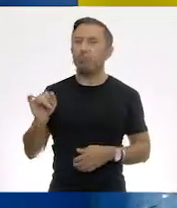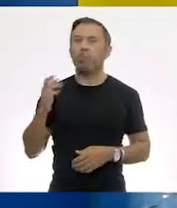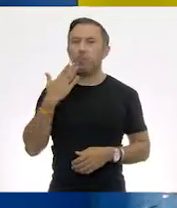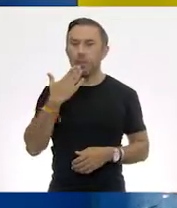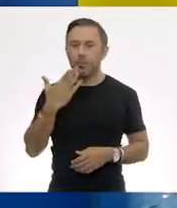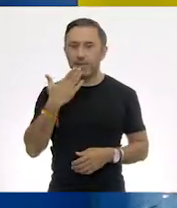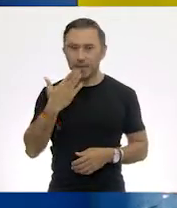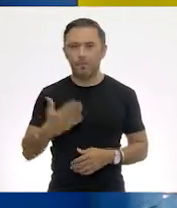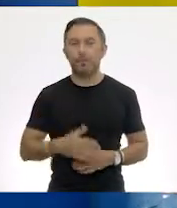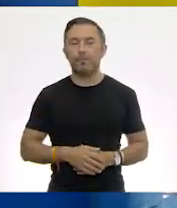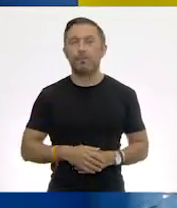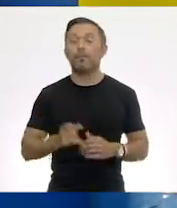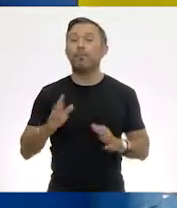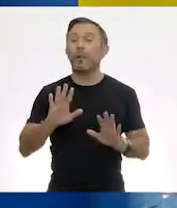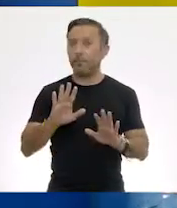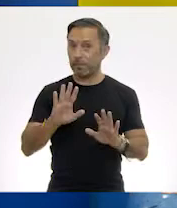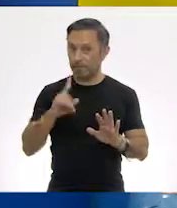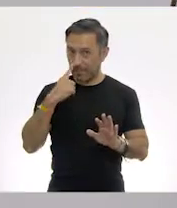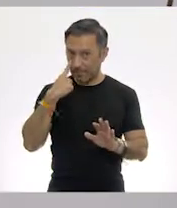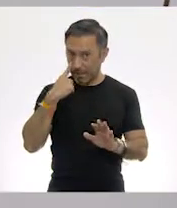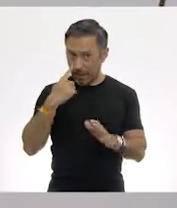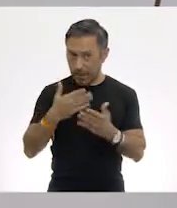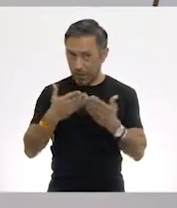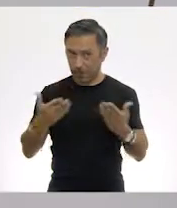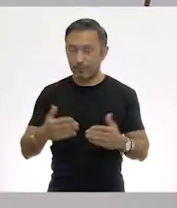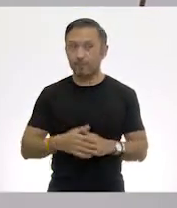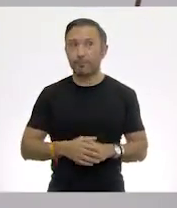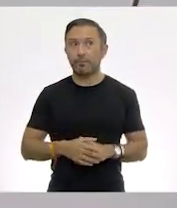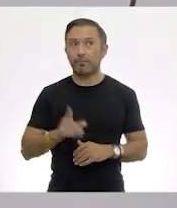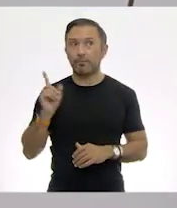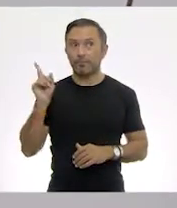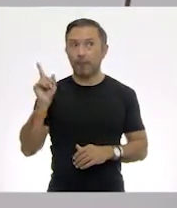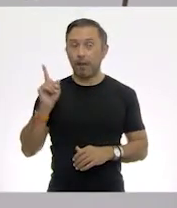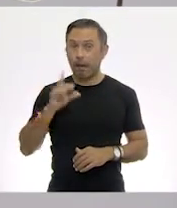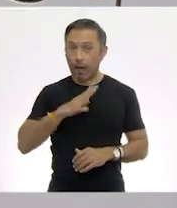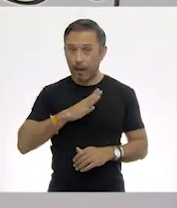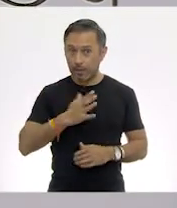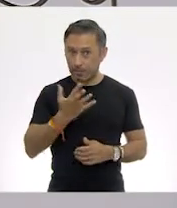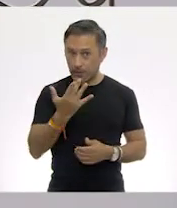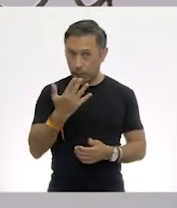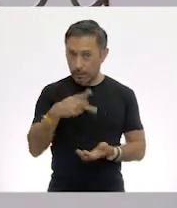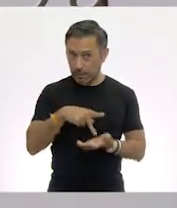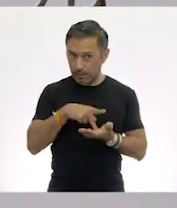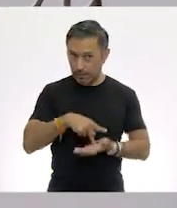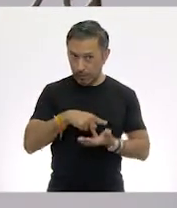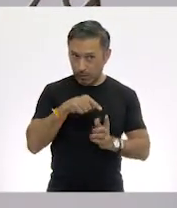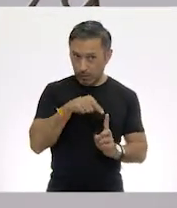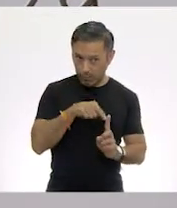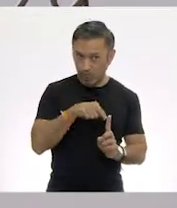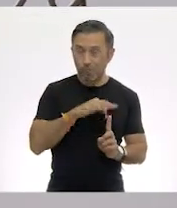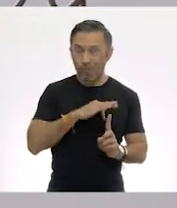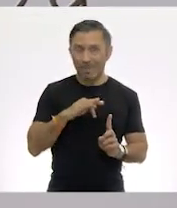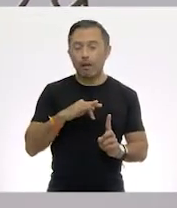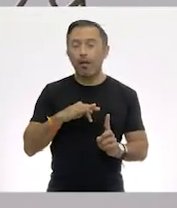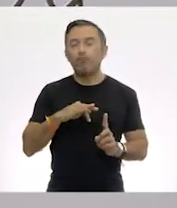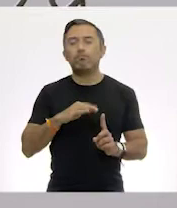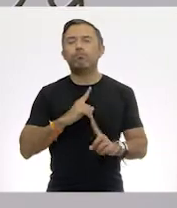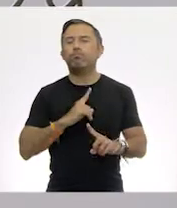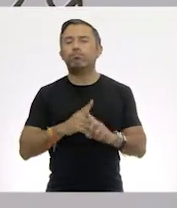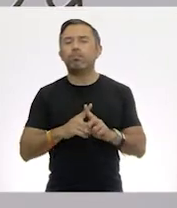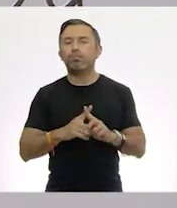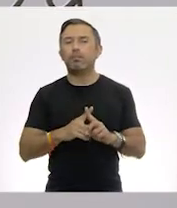Ahora bien, si nosotros tenemos 50 kilogramos, vamos a multiplicar 50